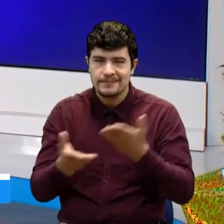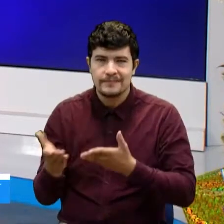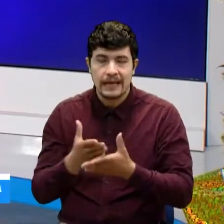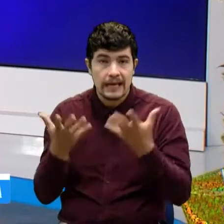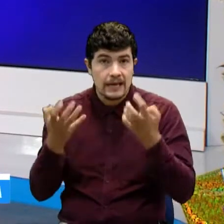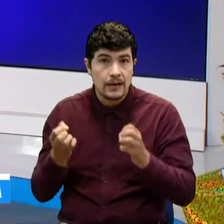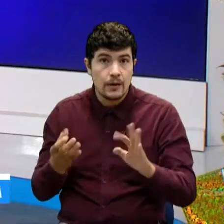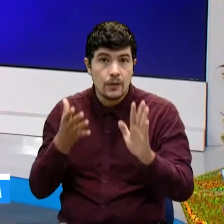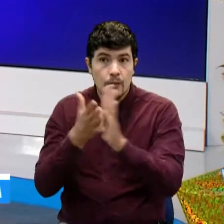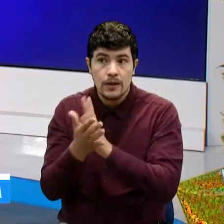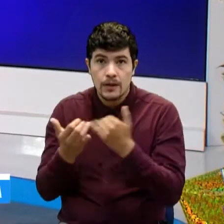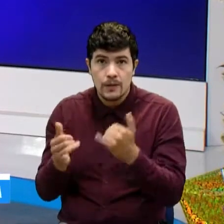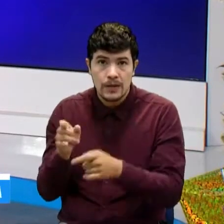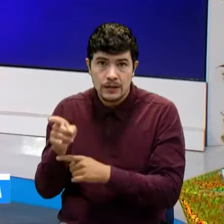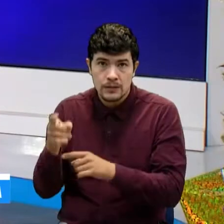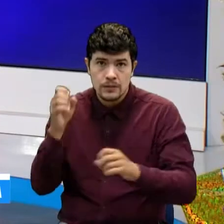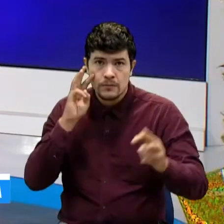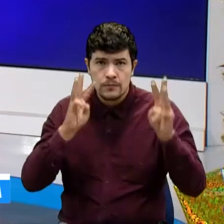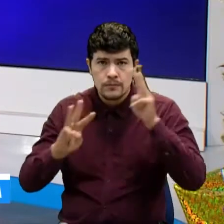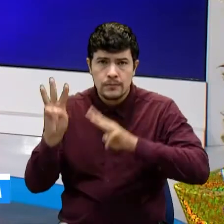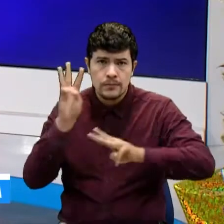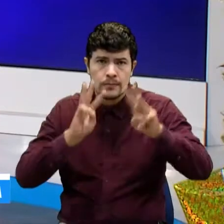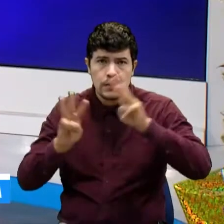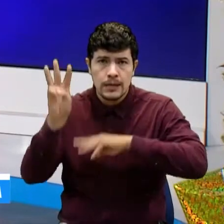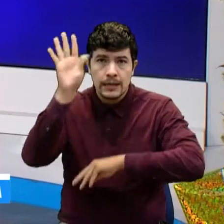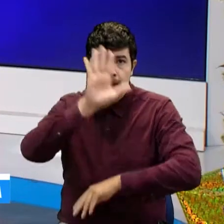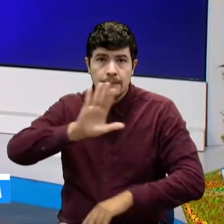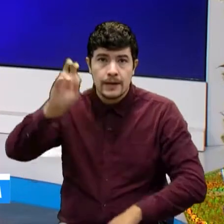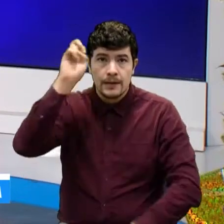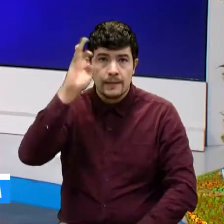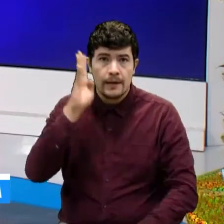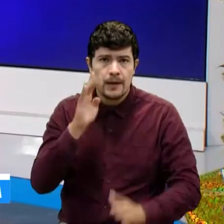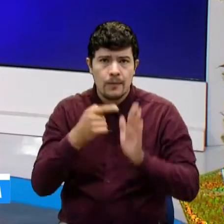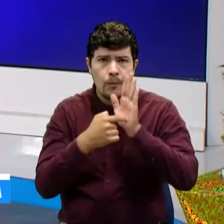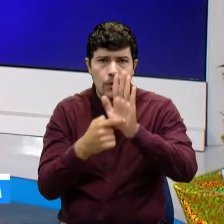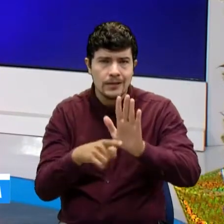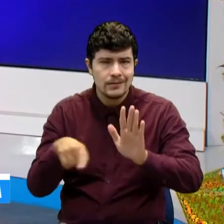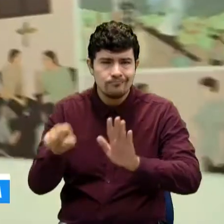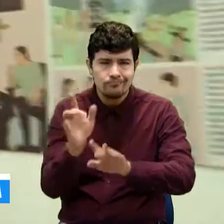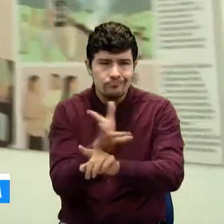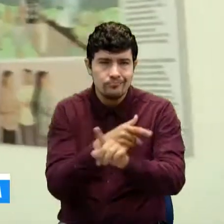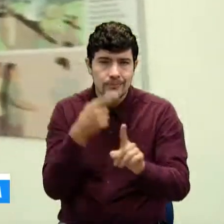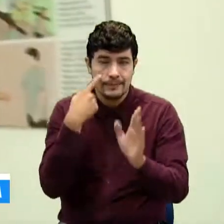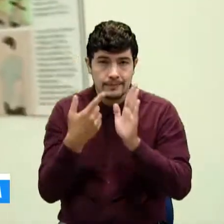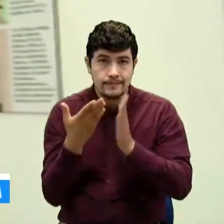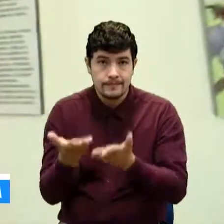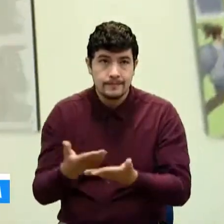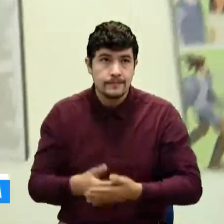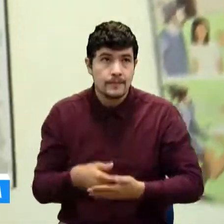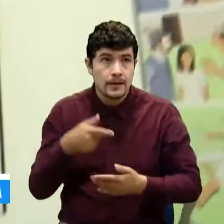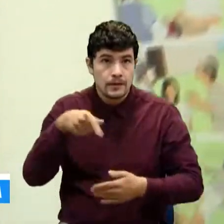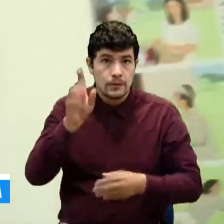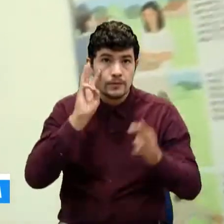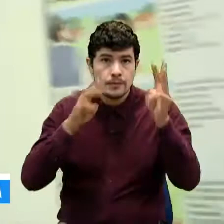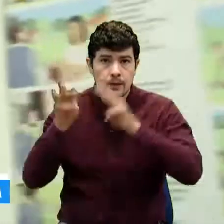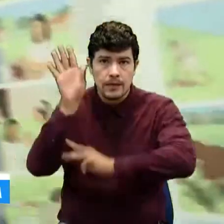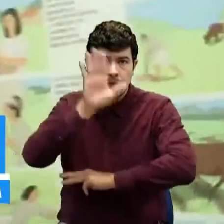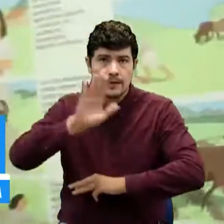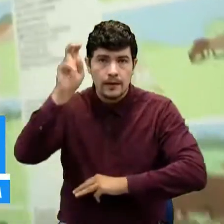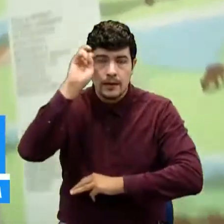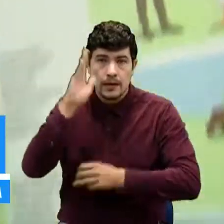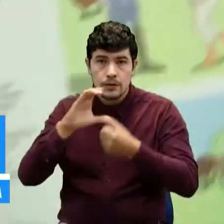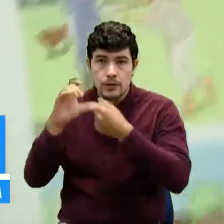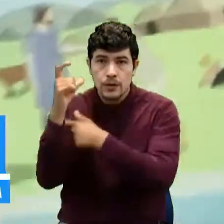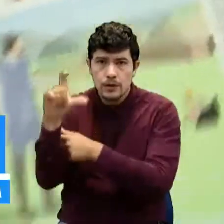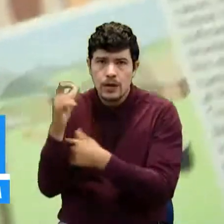realizar esta visita en el Museo de Norte de Santander. Veamos de qué se trata. El Museo Norte de Santander y Ciudad de